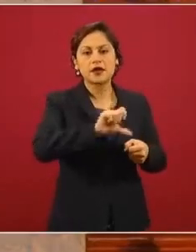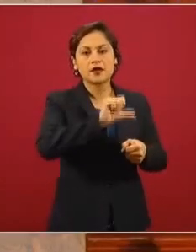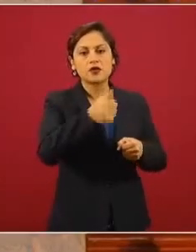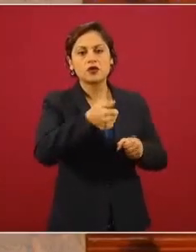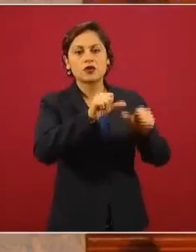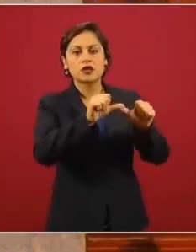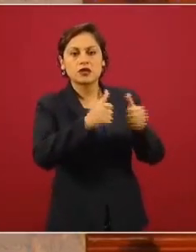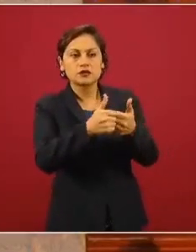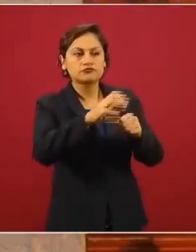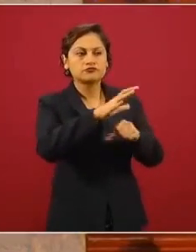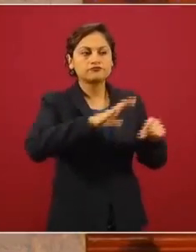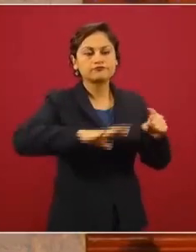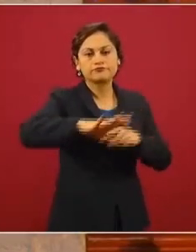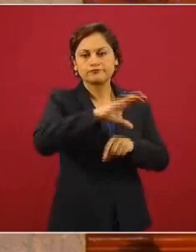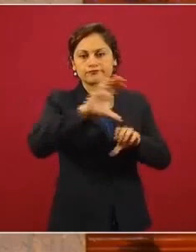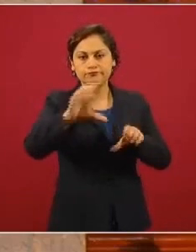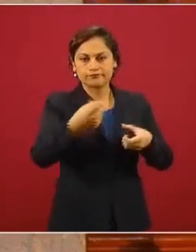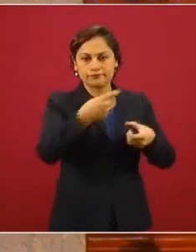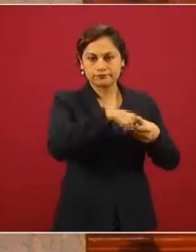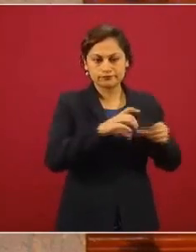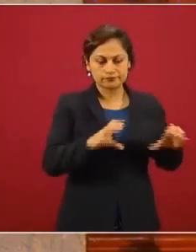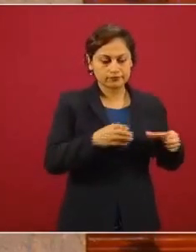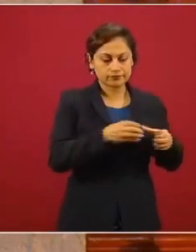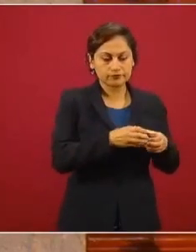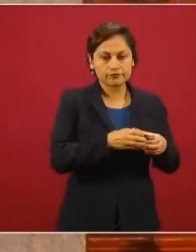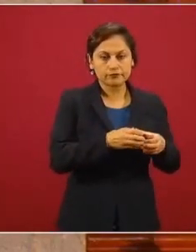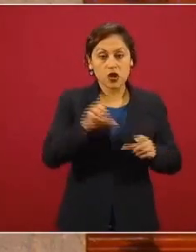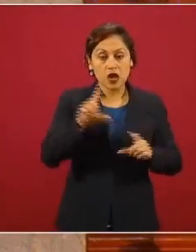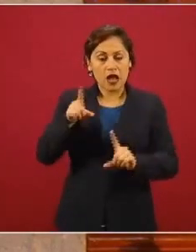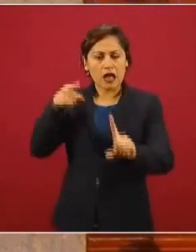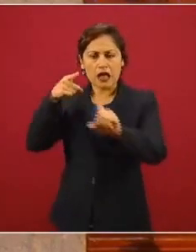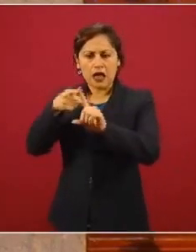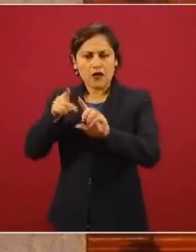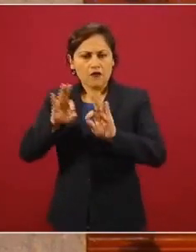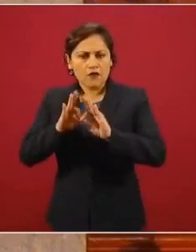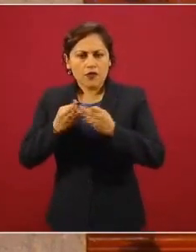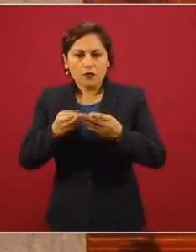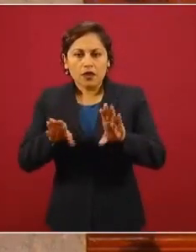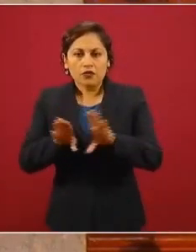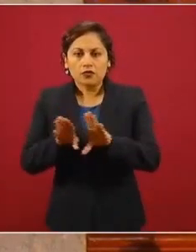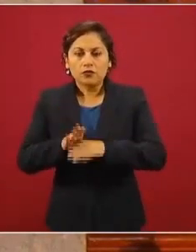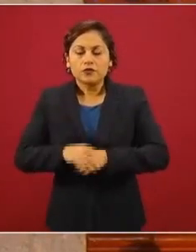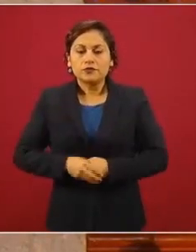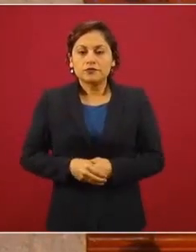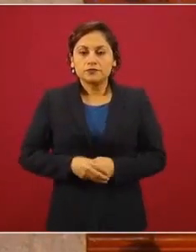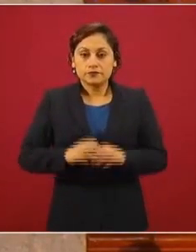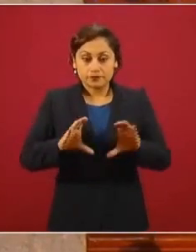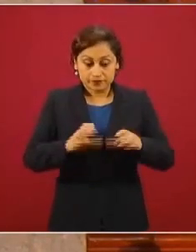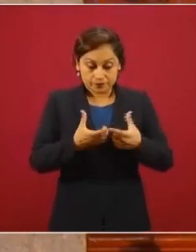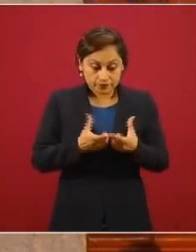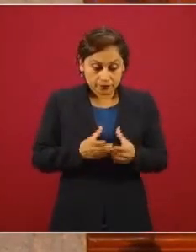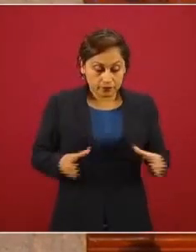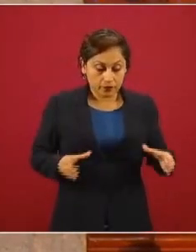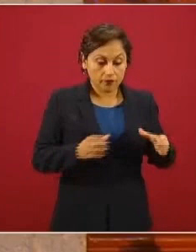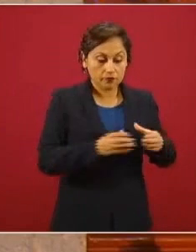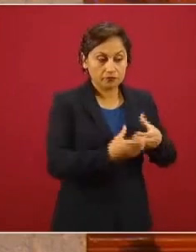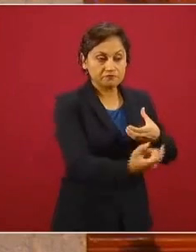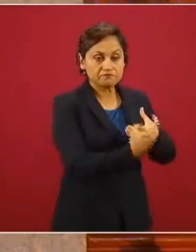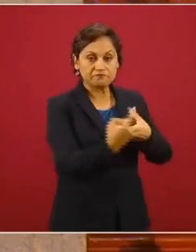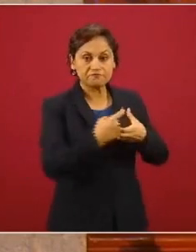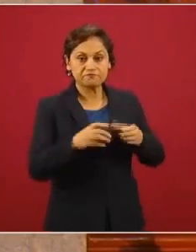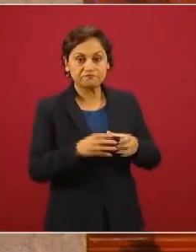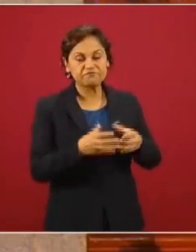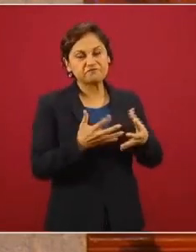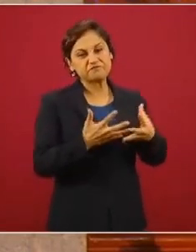organizaciones de la sociedad civil. Estrategia central. Impulsar un bloque opositor amplio para avanzar